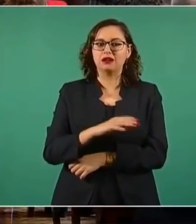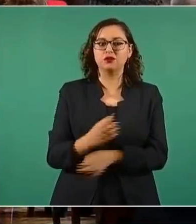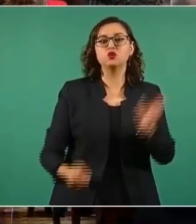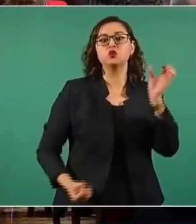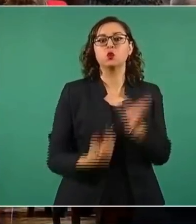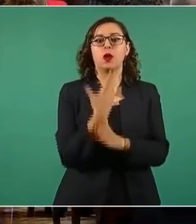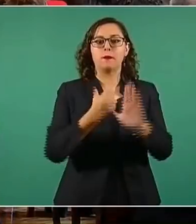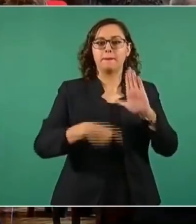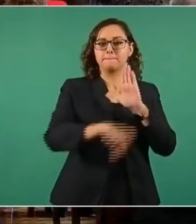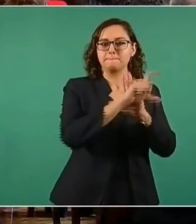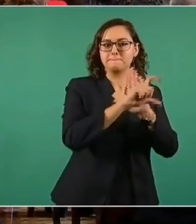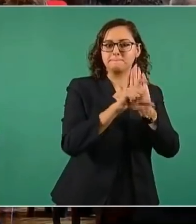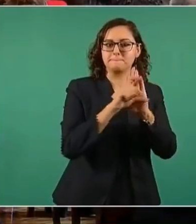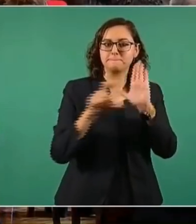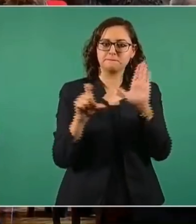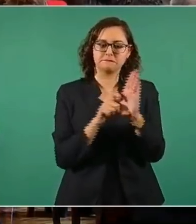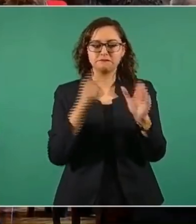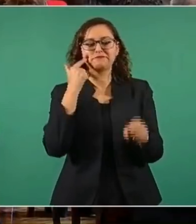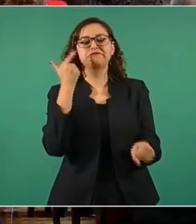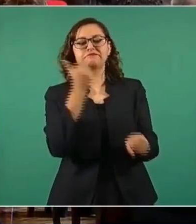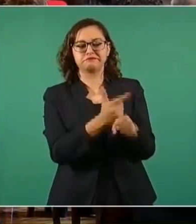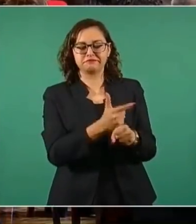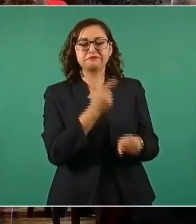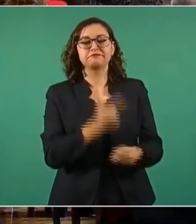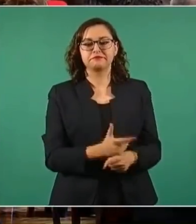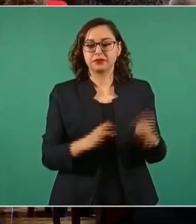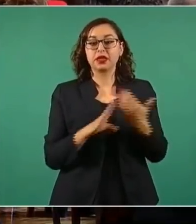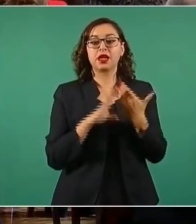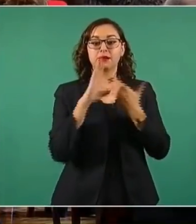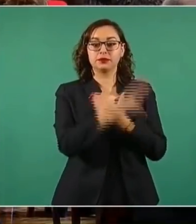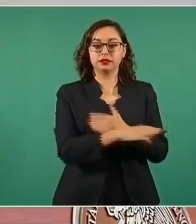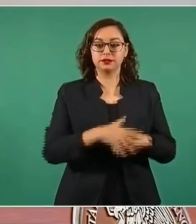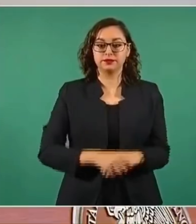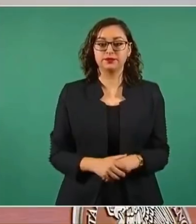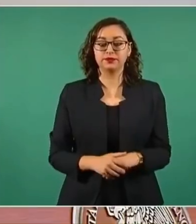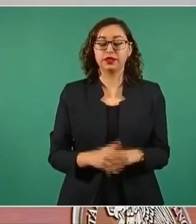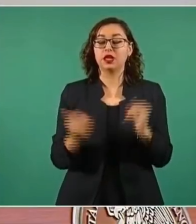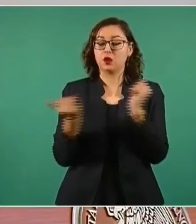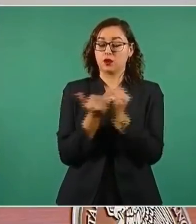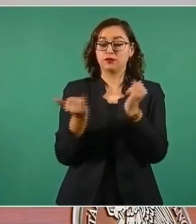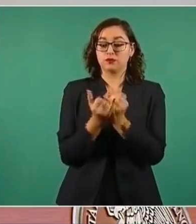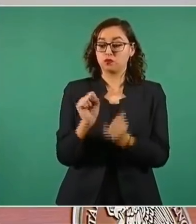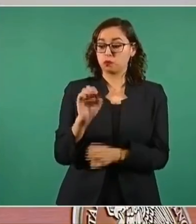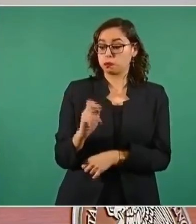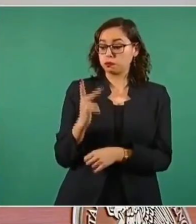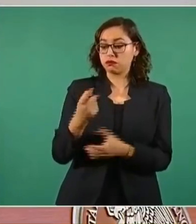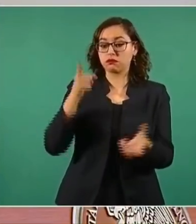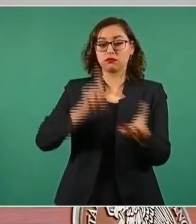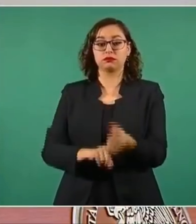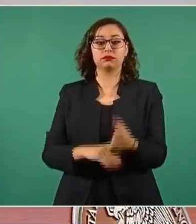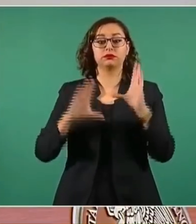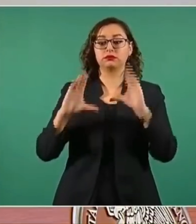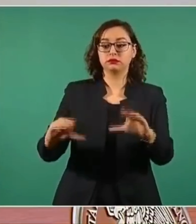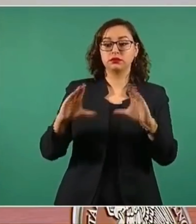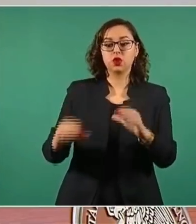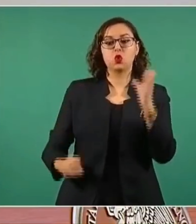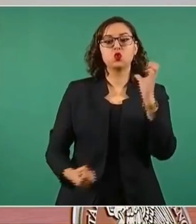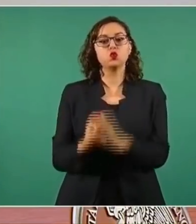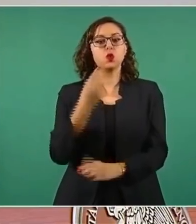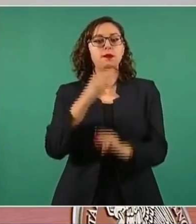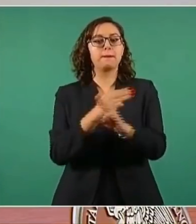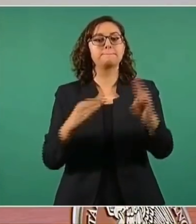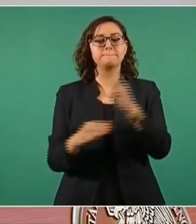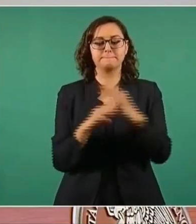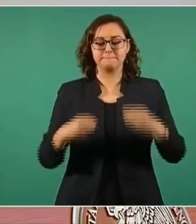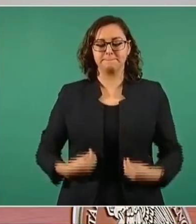chatarra. Se incorporó a la enseñanza pública la nueva materia Vida Saludable y se instaló una